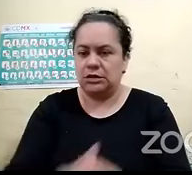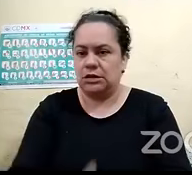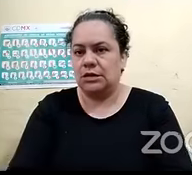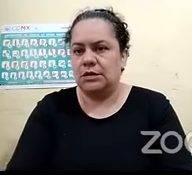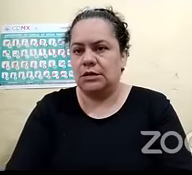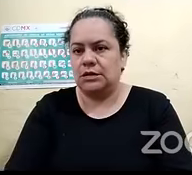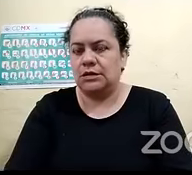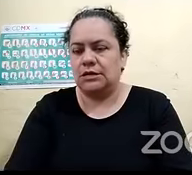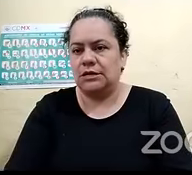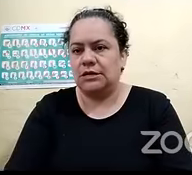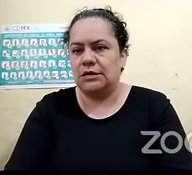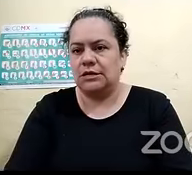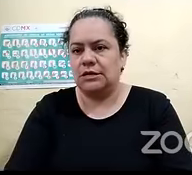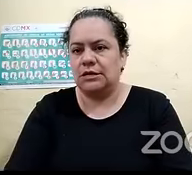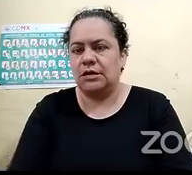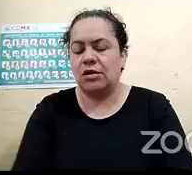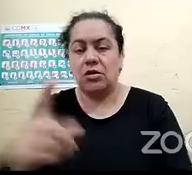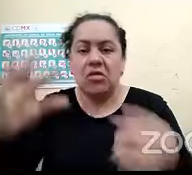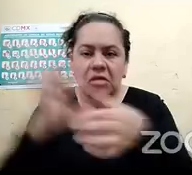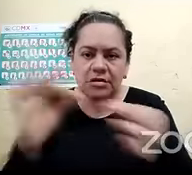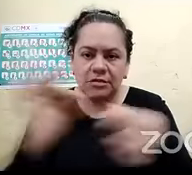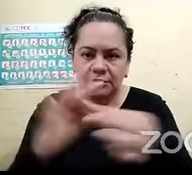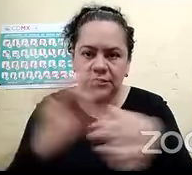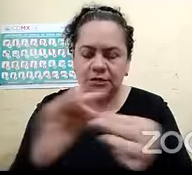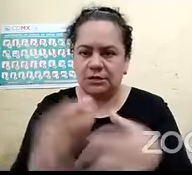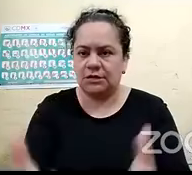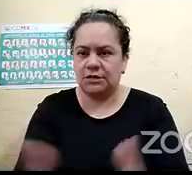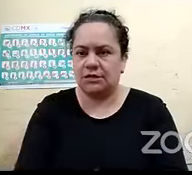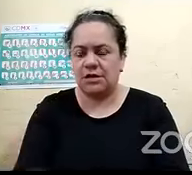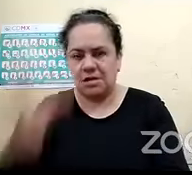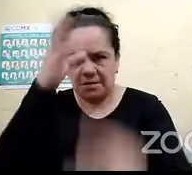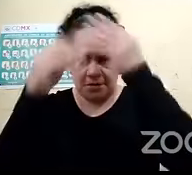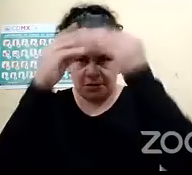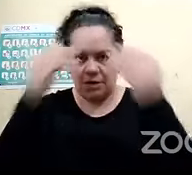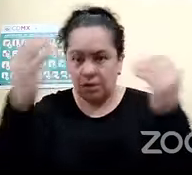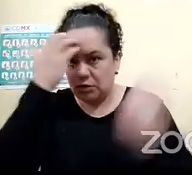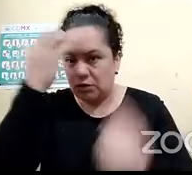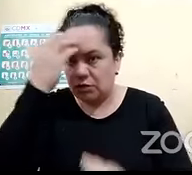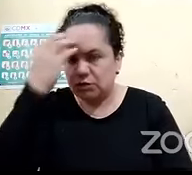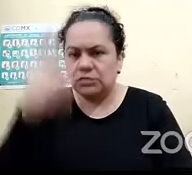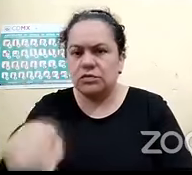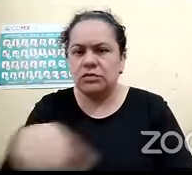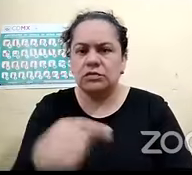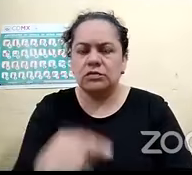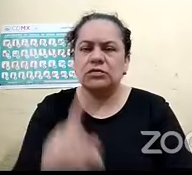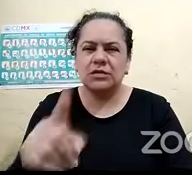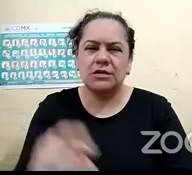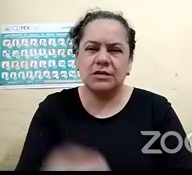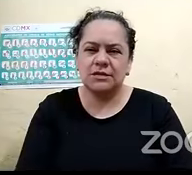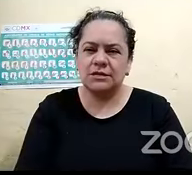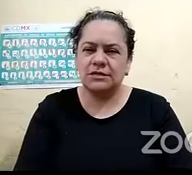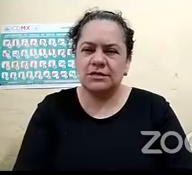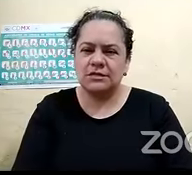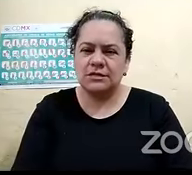uno de los programas y podamos explayarnos un poquito más algún mensaje final que nos quieran dar Eneida